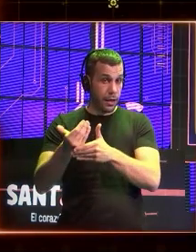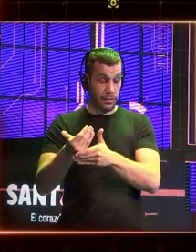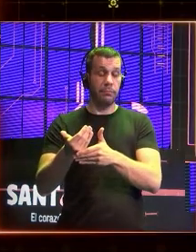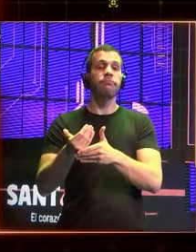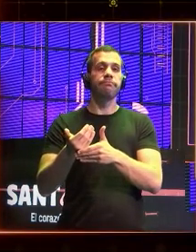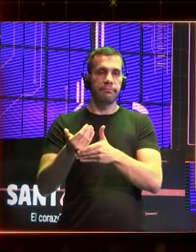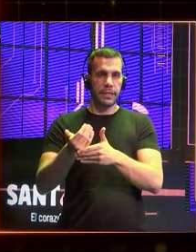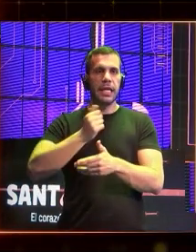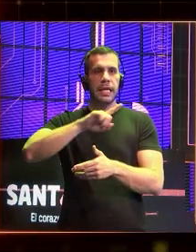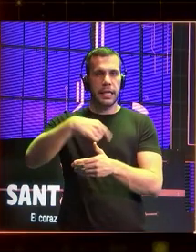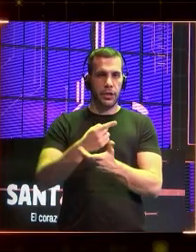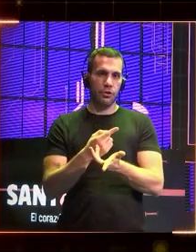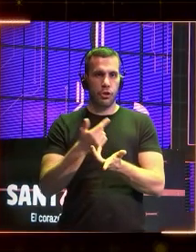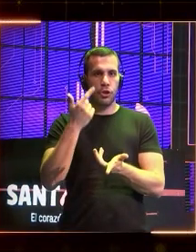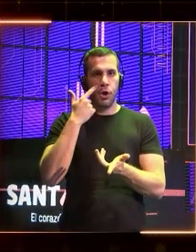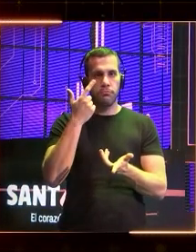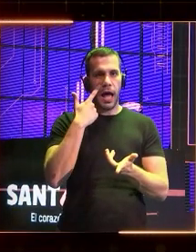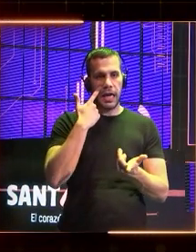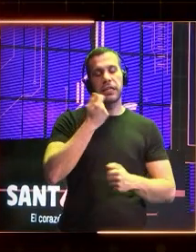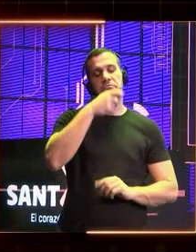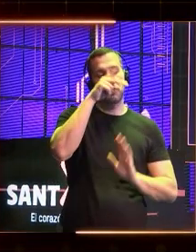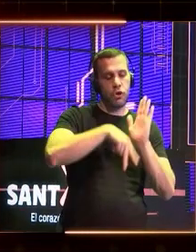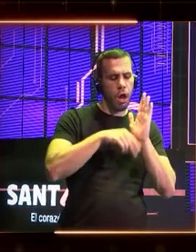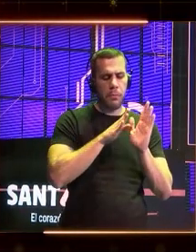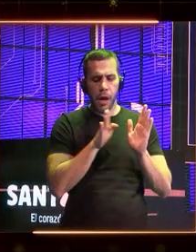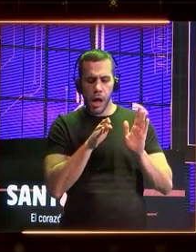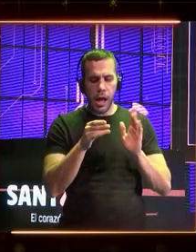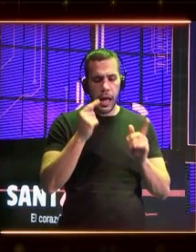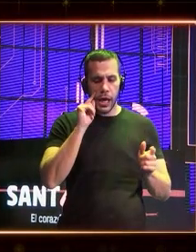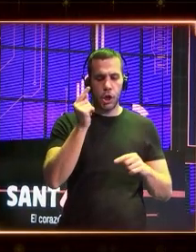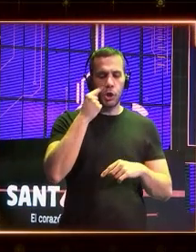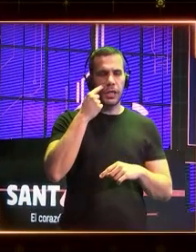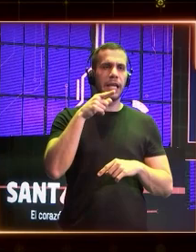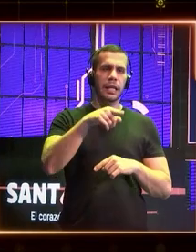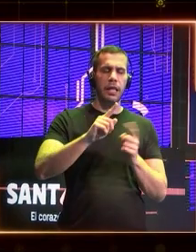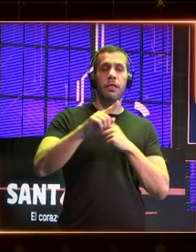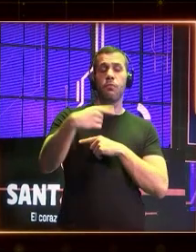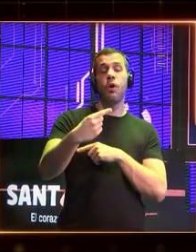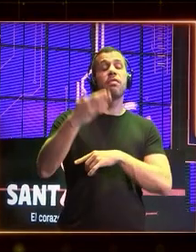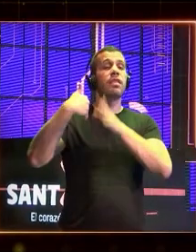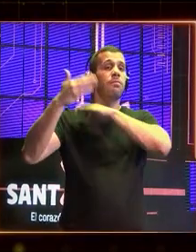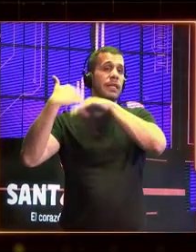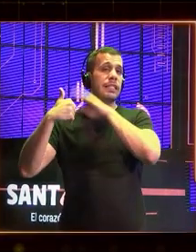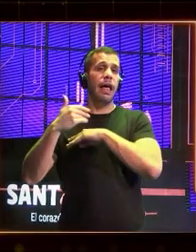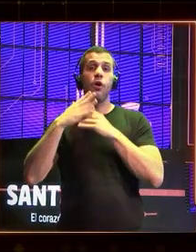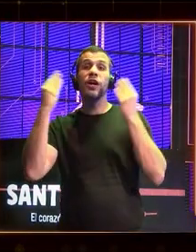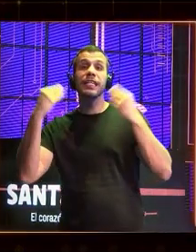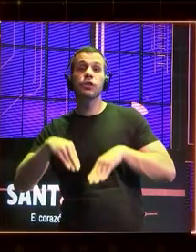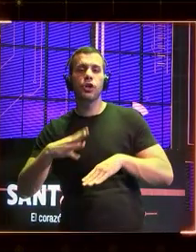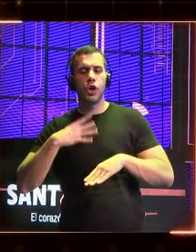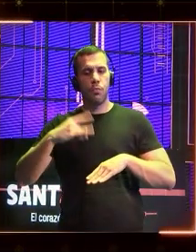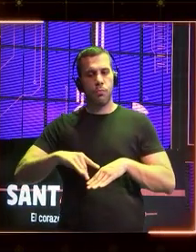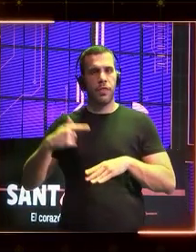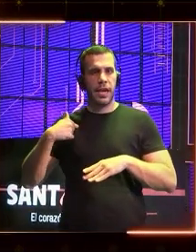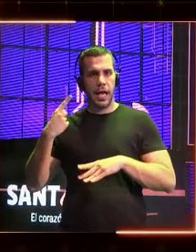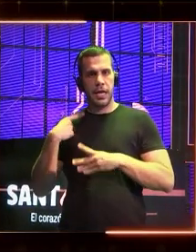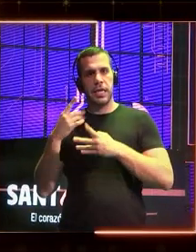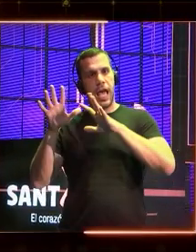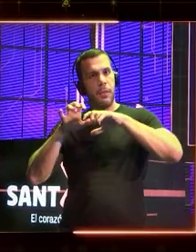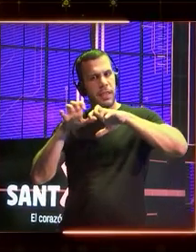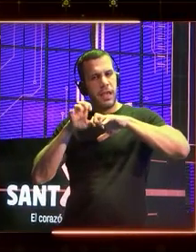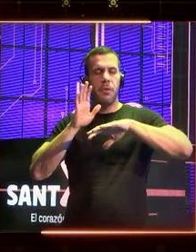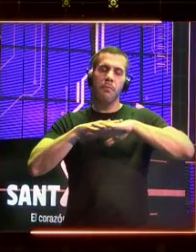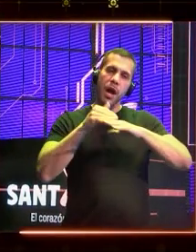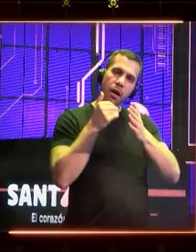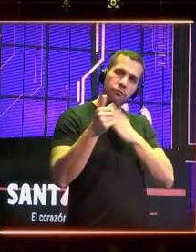conseguido encontrar patrones de los datos, entrenar modelos que eran machine learning, a partir de datos del pasado, históricos, poderlos entrenar para encontrar modelos y predecir el